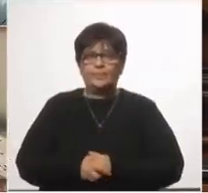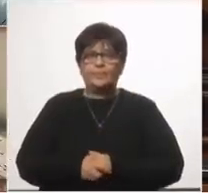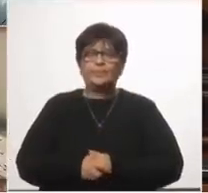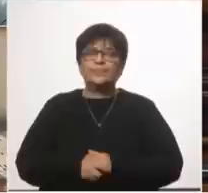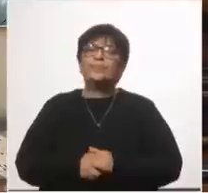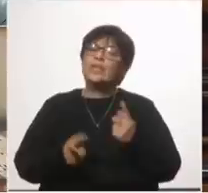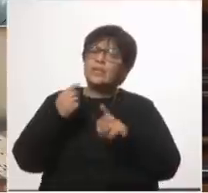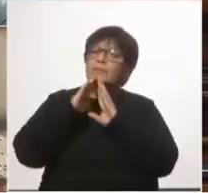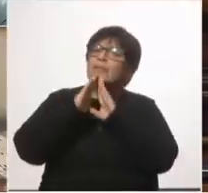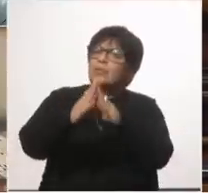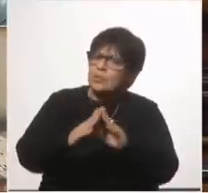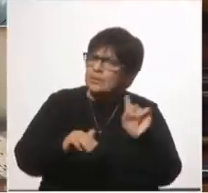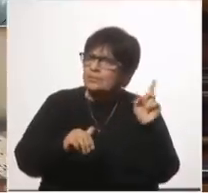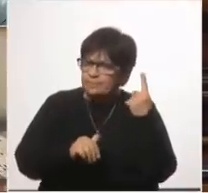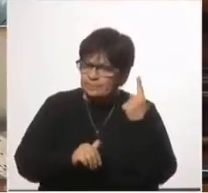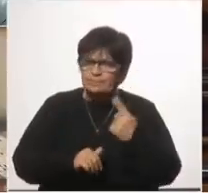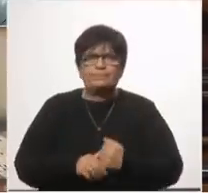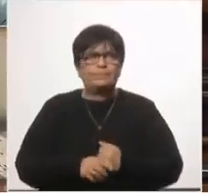por eso preguntamos primero